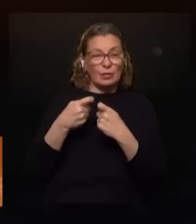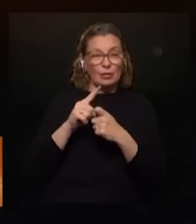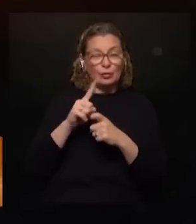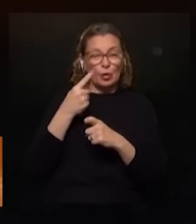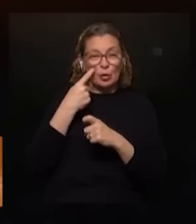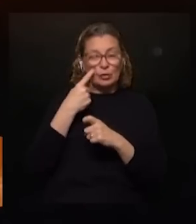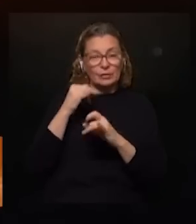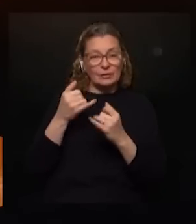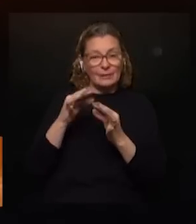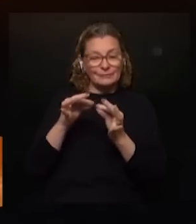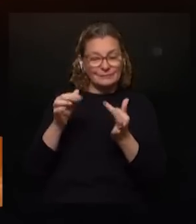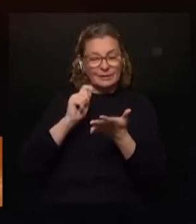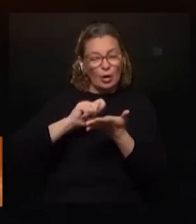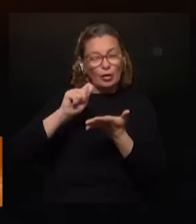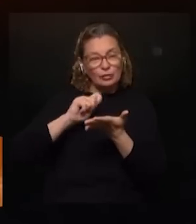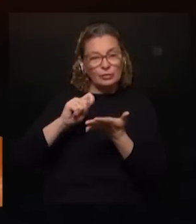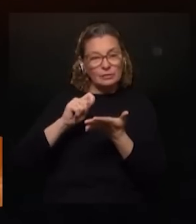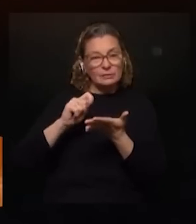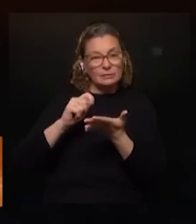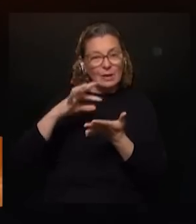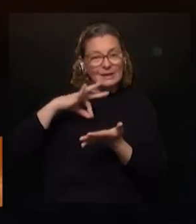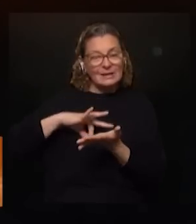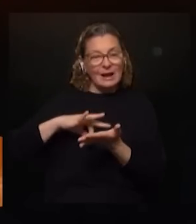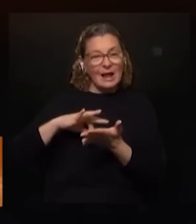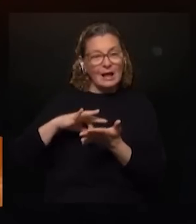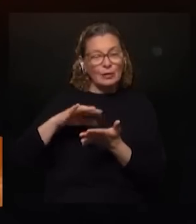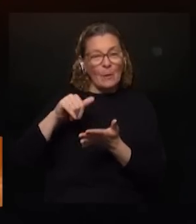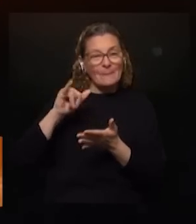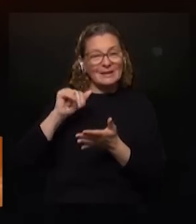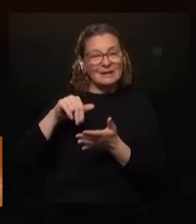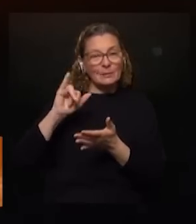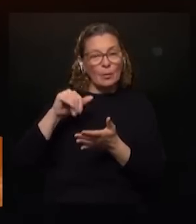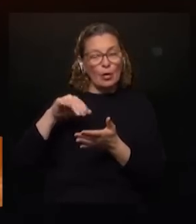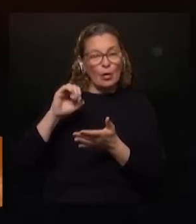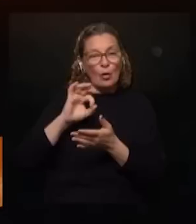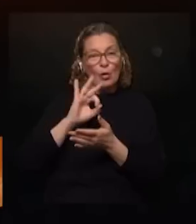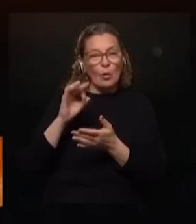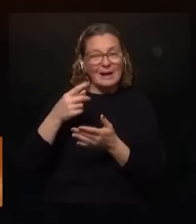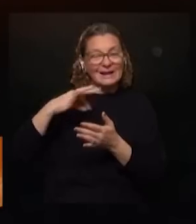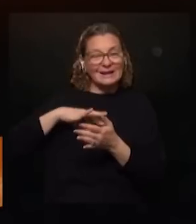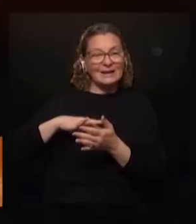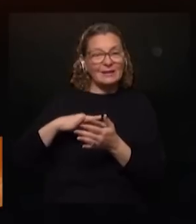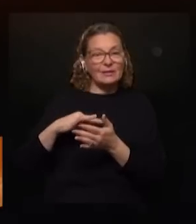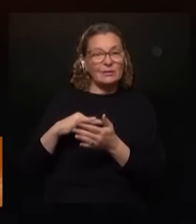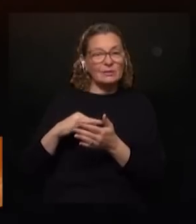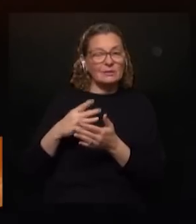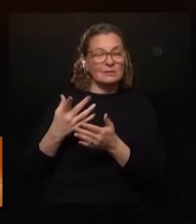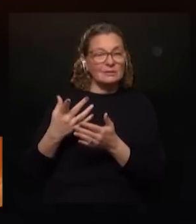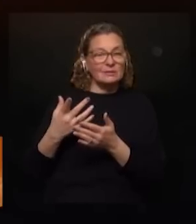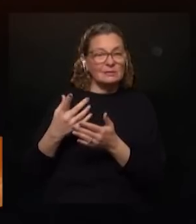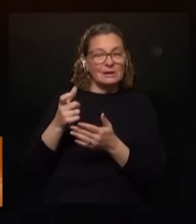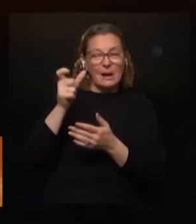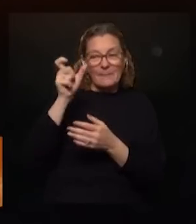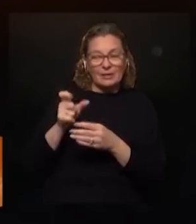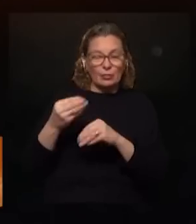si ya afinaron la redacción o al salario mínimo o al ingreso mínimo individual